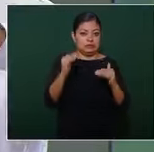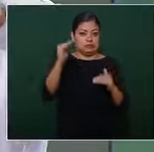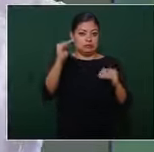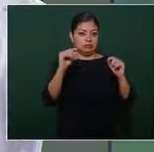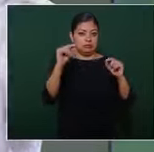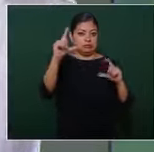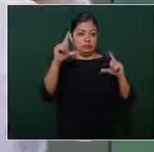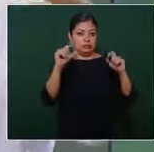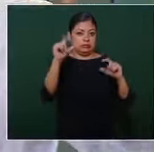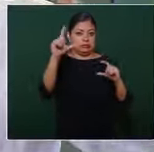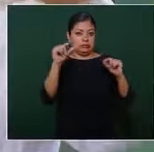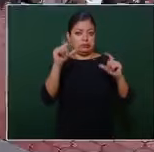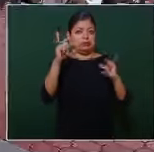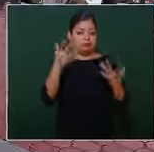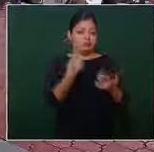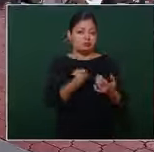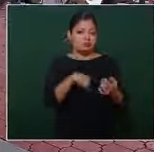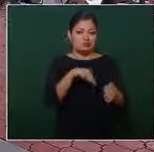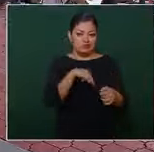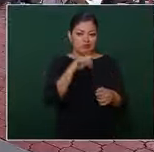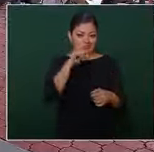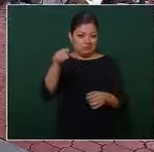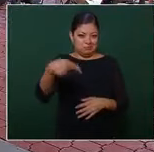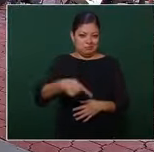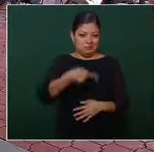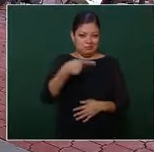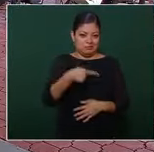por lo que estamos haciendo que fue de tu pregunta